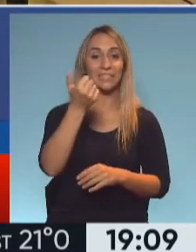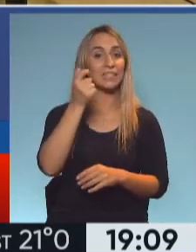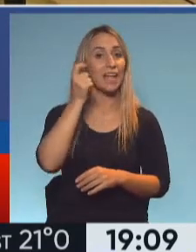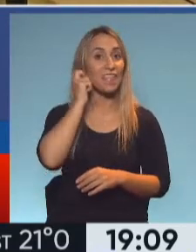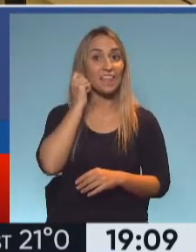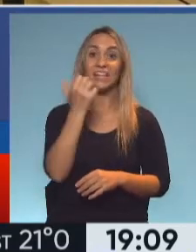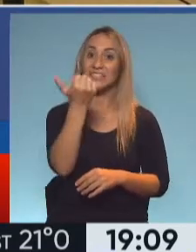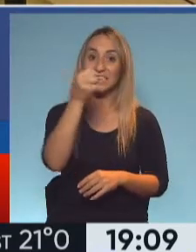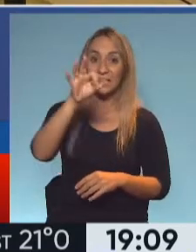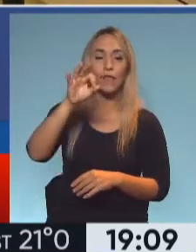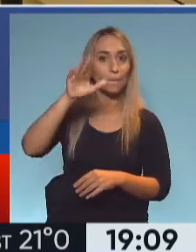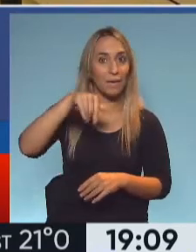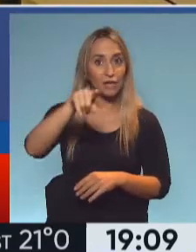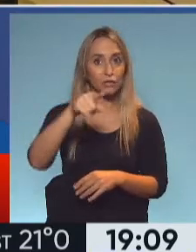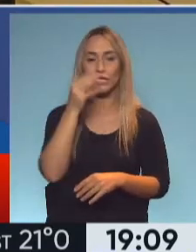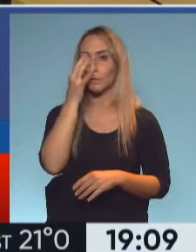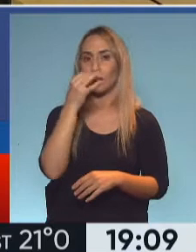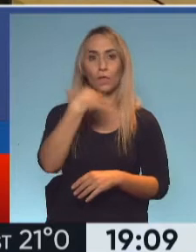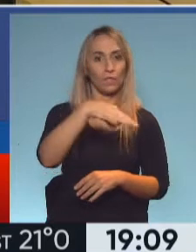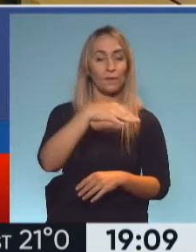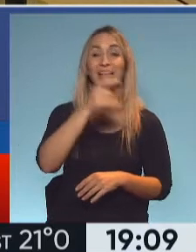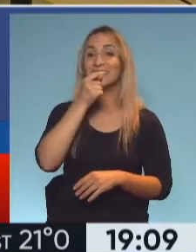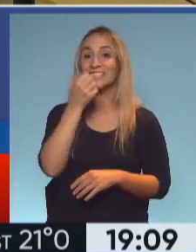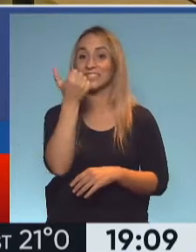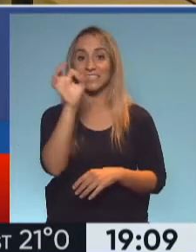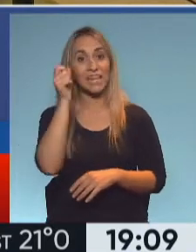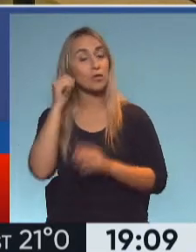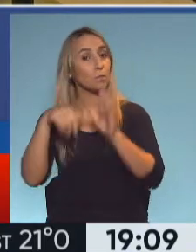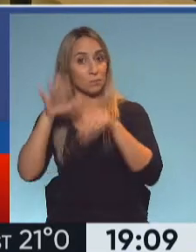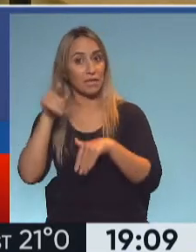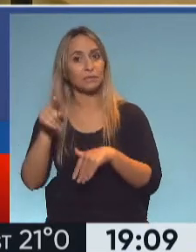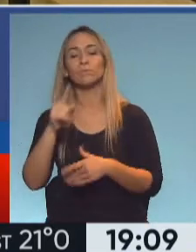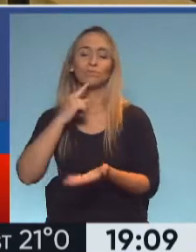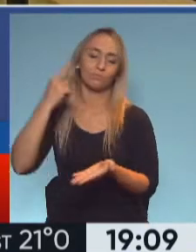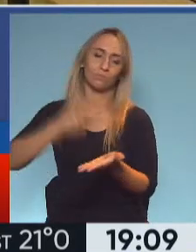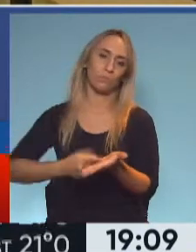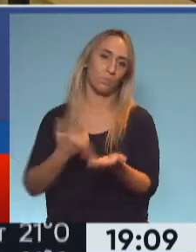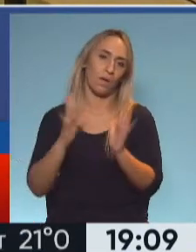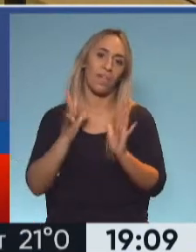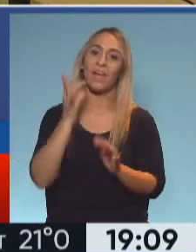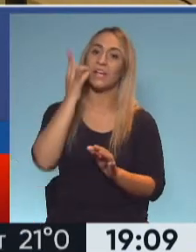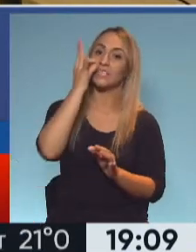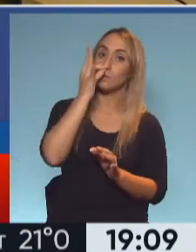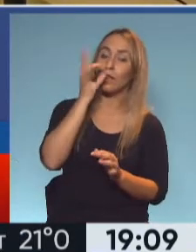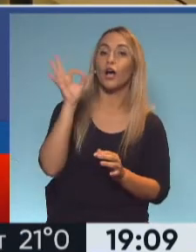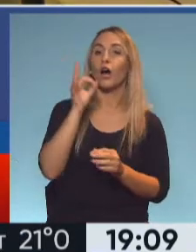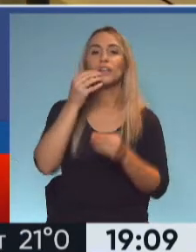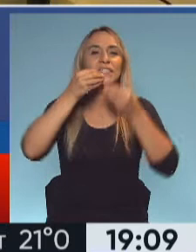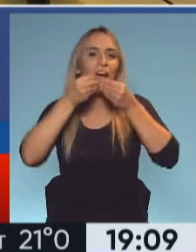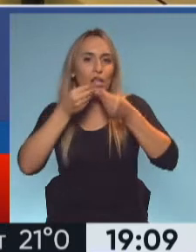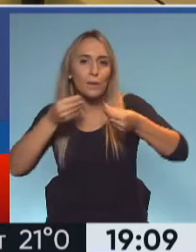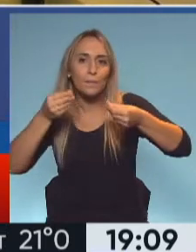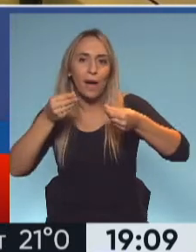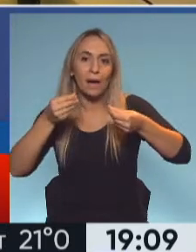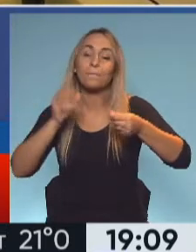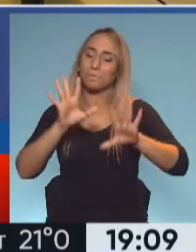menor de 60 años, te tenés que hacer el hisopado. Si sos mayor de 60 años, podés elegir, ¿hisopado o el de saliva? El resultado de